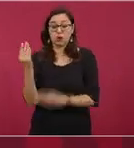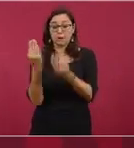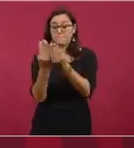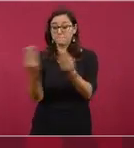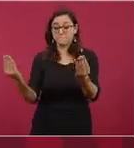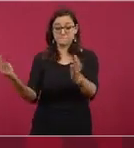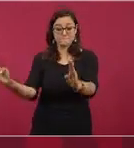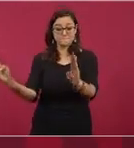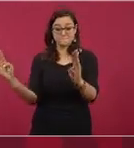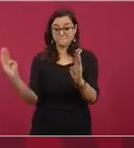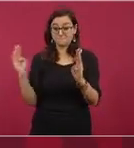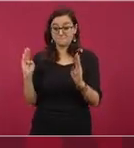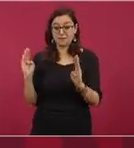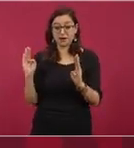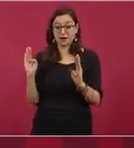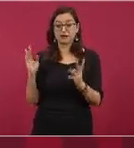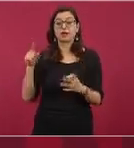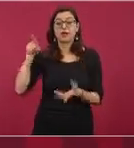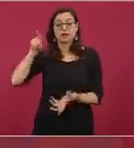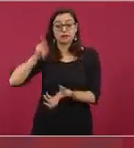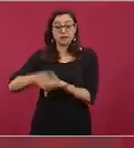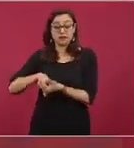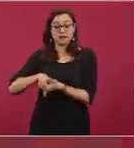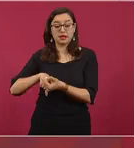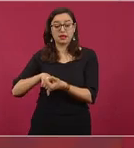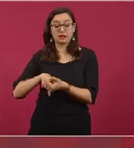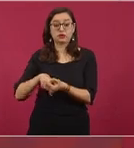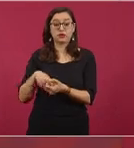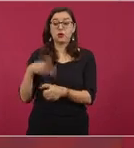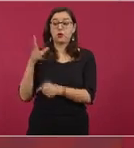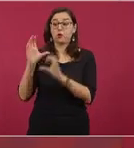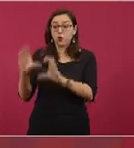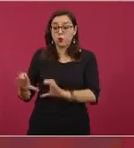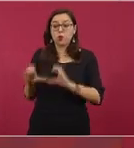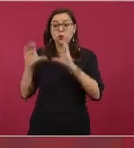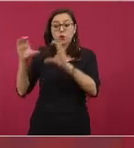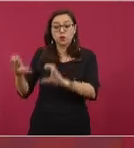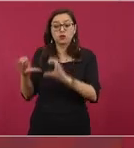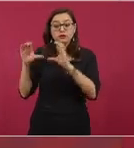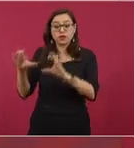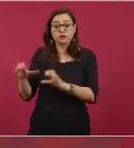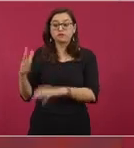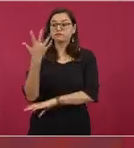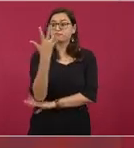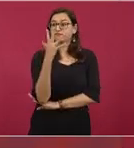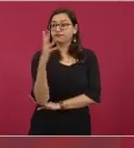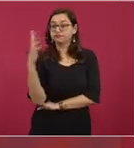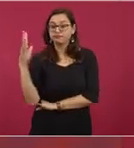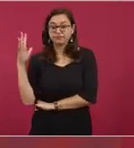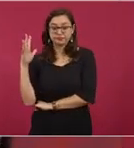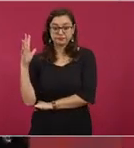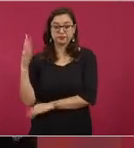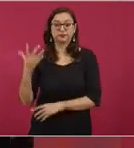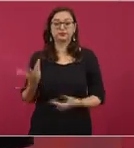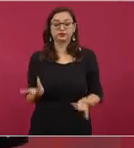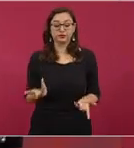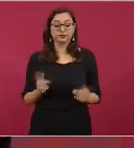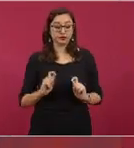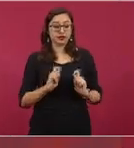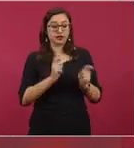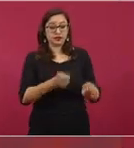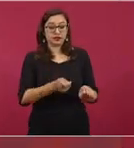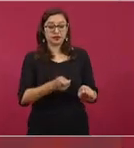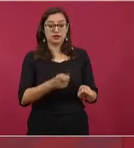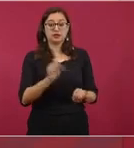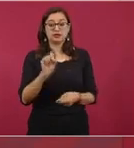para la conservación del medio ambiente, esto a cargo de la